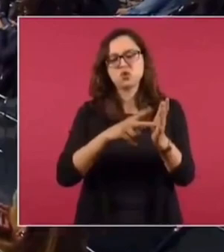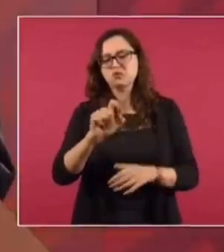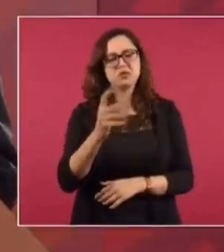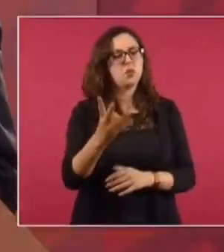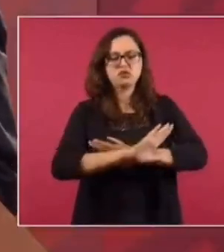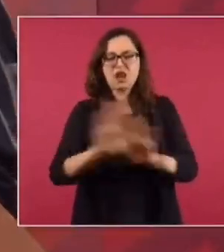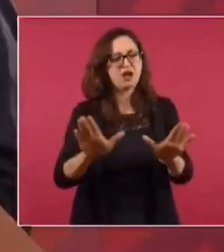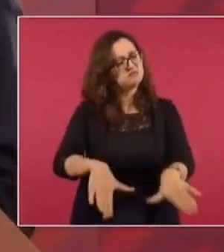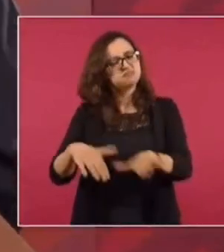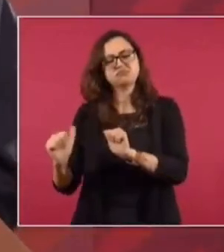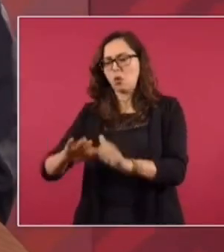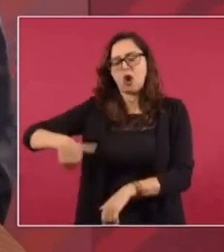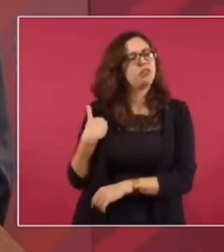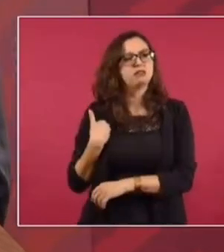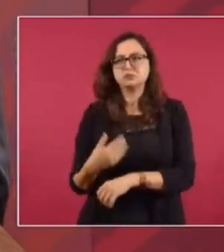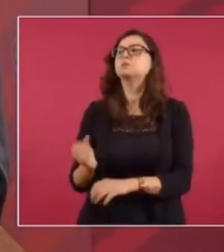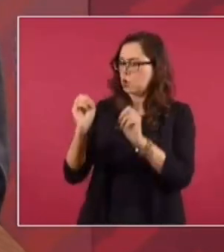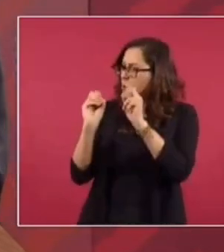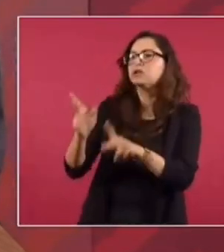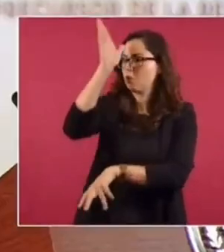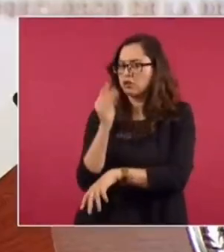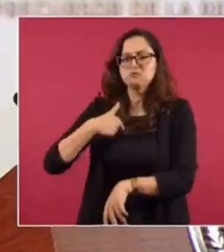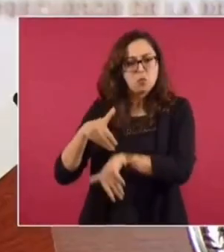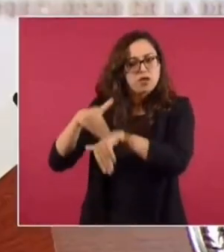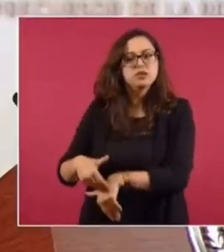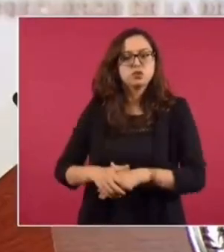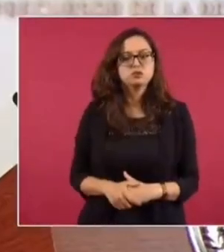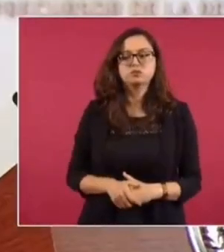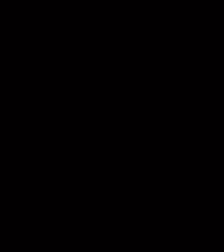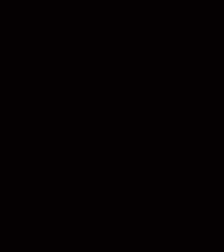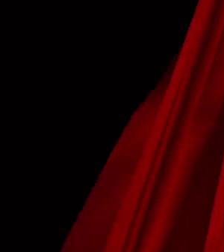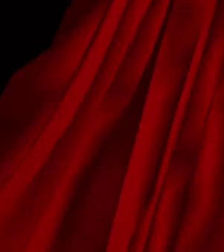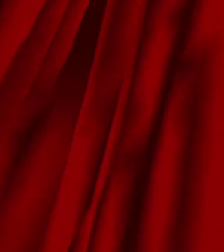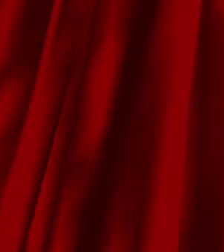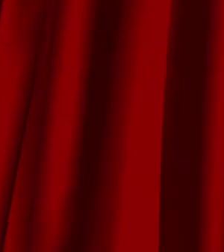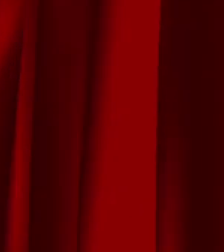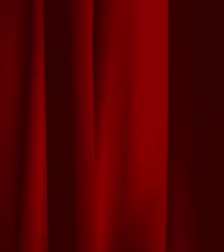cuarteles. A los cuarteles, el ejército, lo que diga el pueblo.